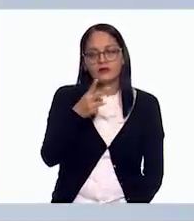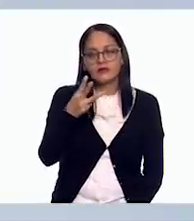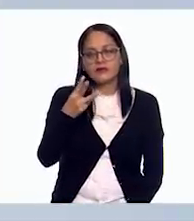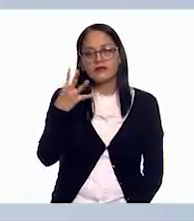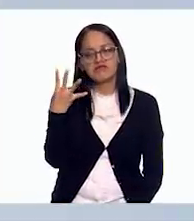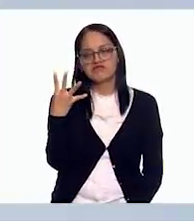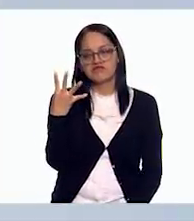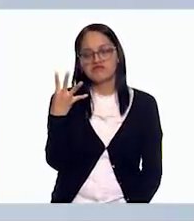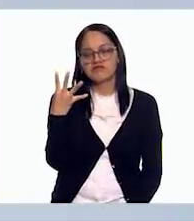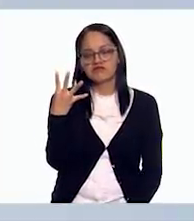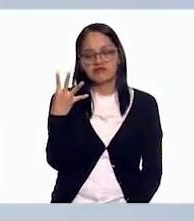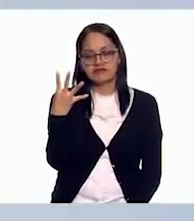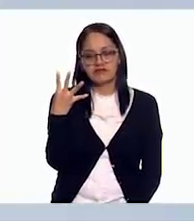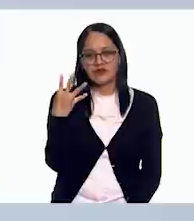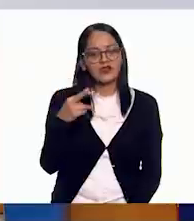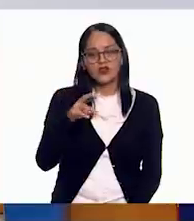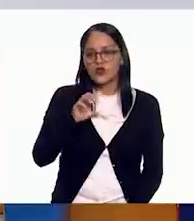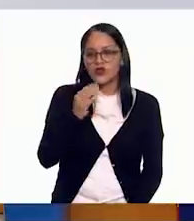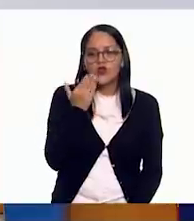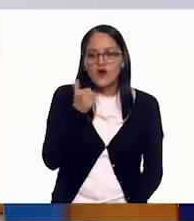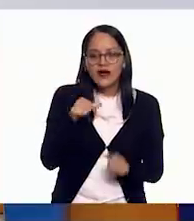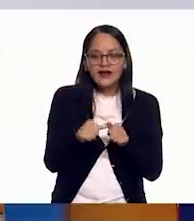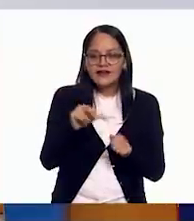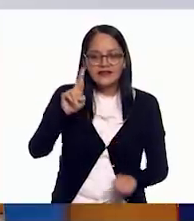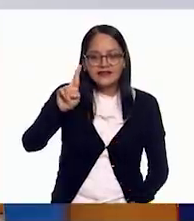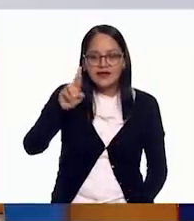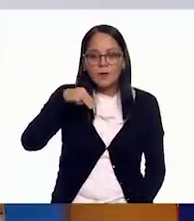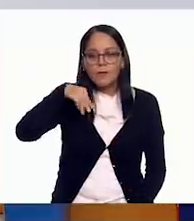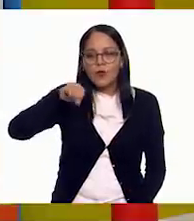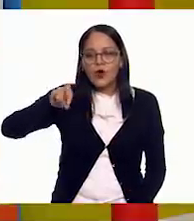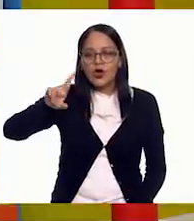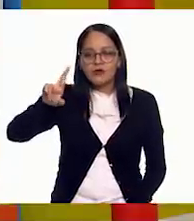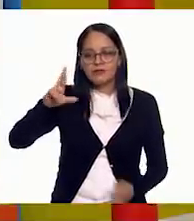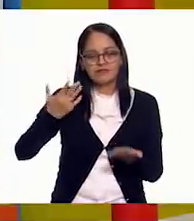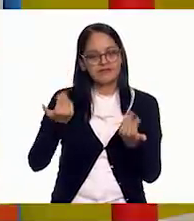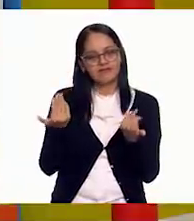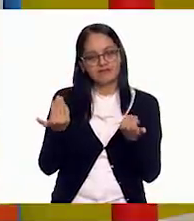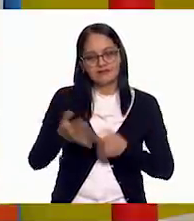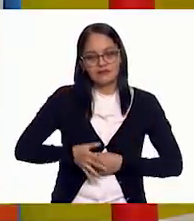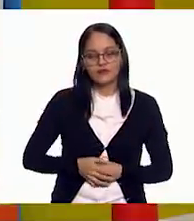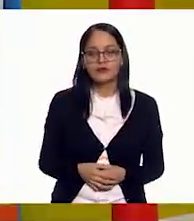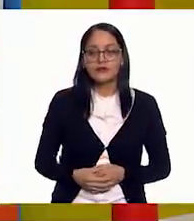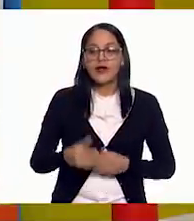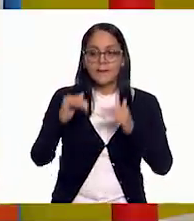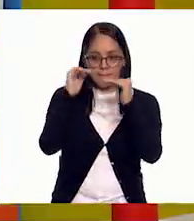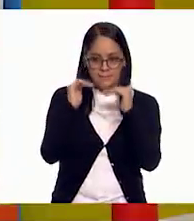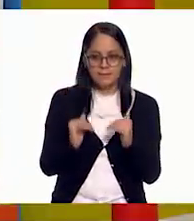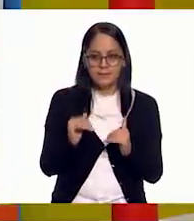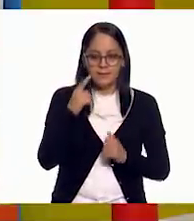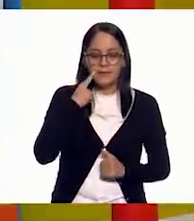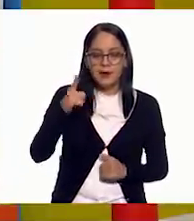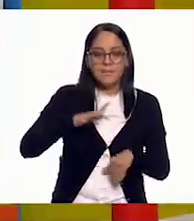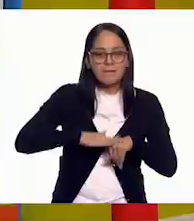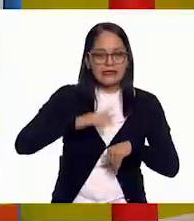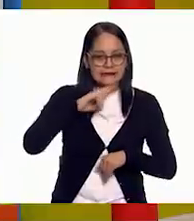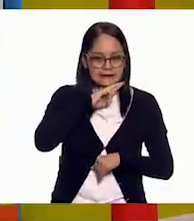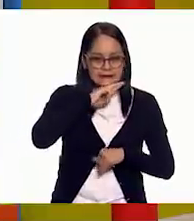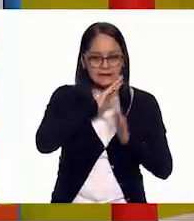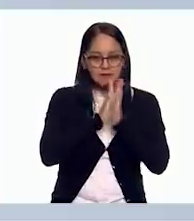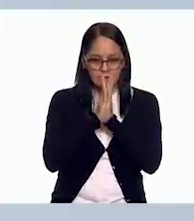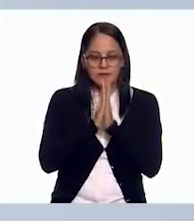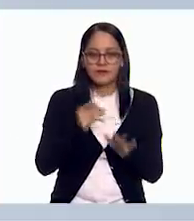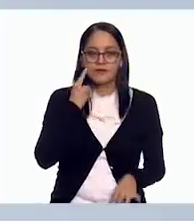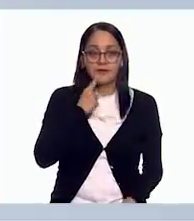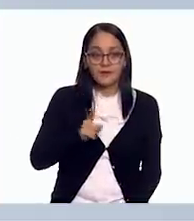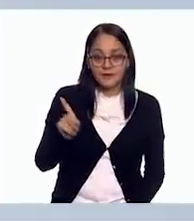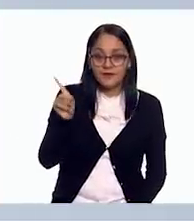dos, tres, cuatro. Y no tiene la R, mor. Entonces esa no. No. La de abajo. Vámonos más rápido, niños y niñas.